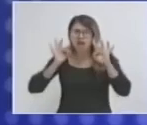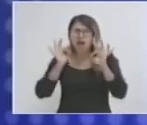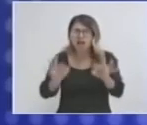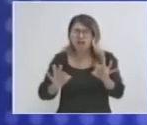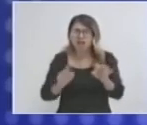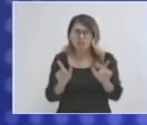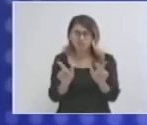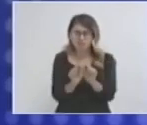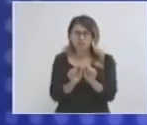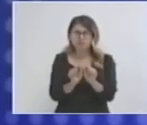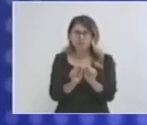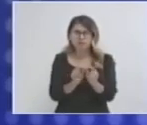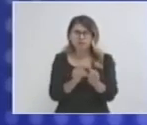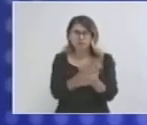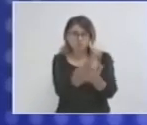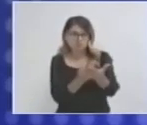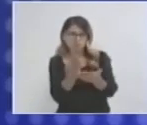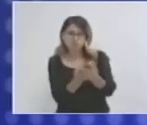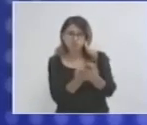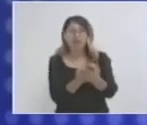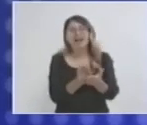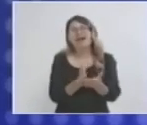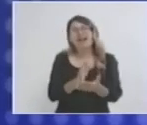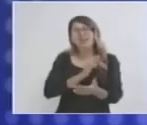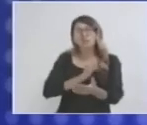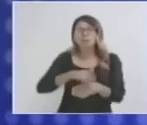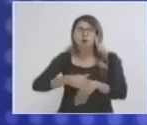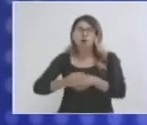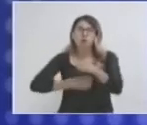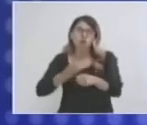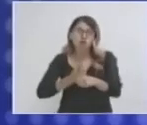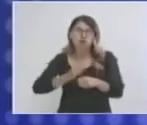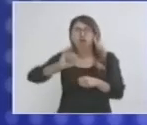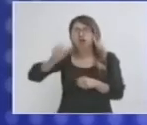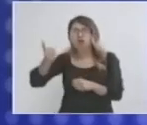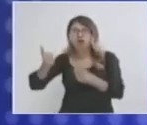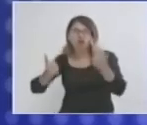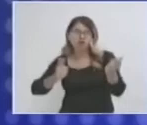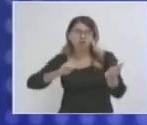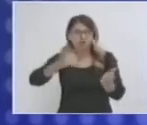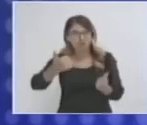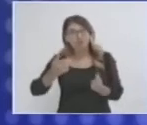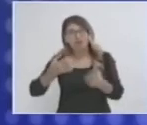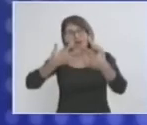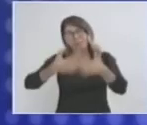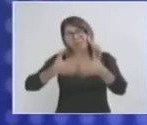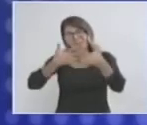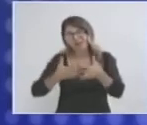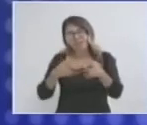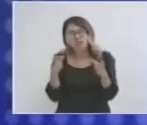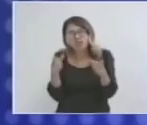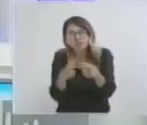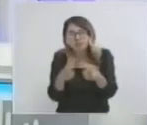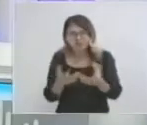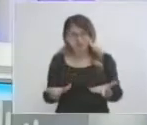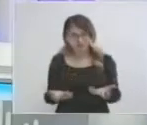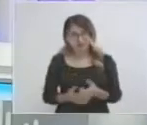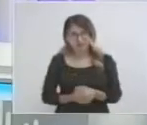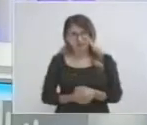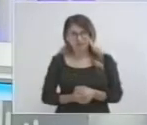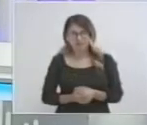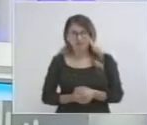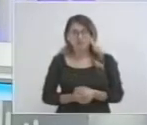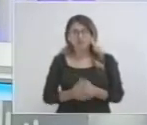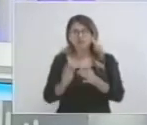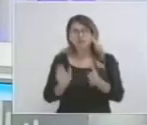en este tema, pues le puedes dar más oportunidades a estas empresas pequeñas. Una industria